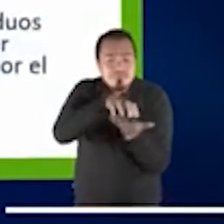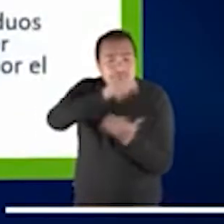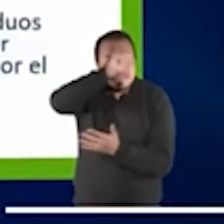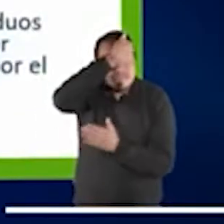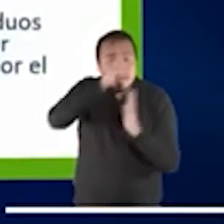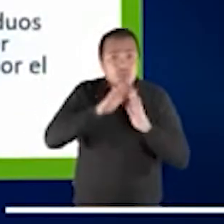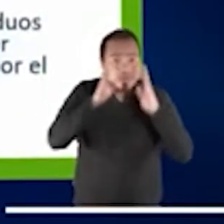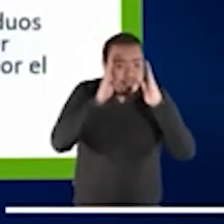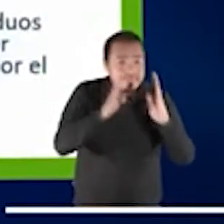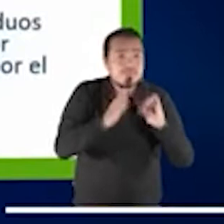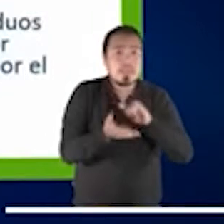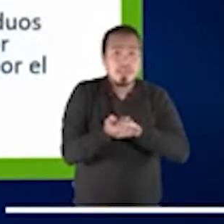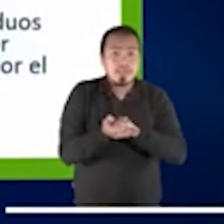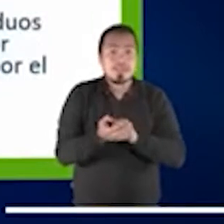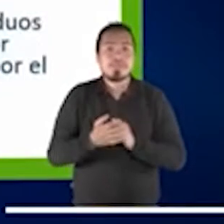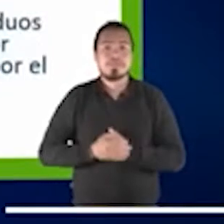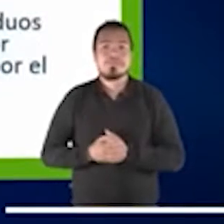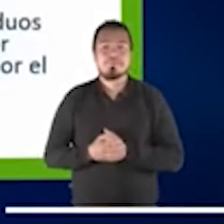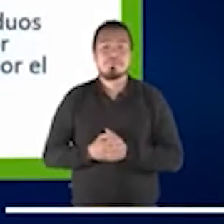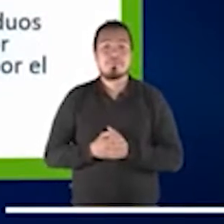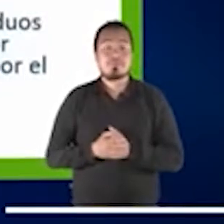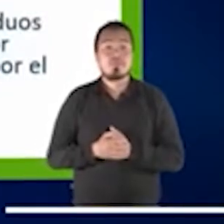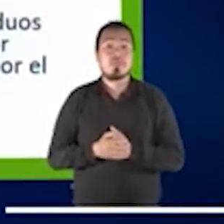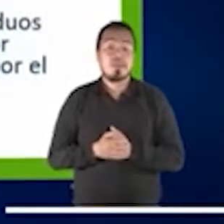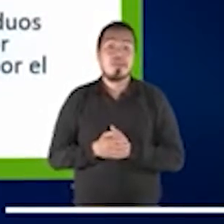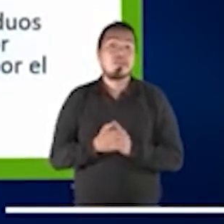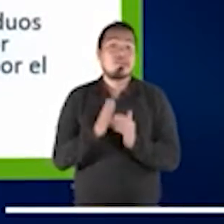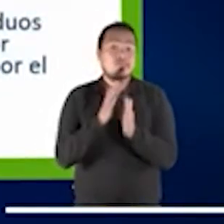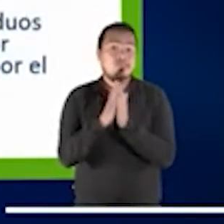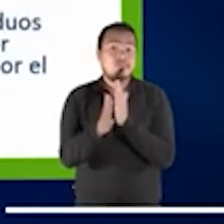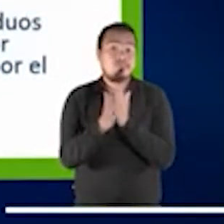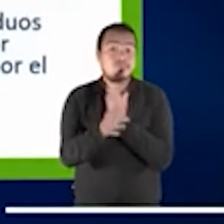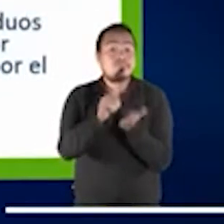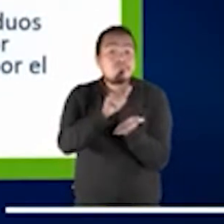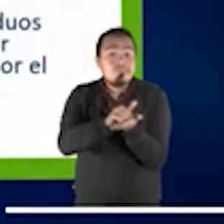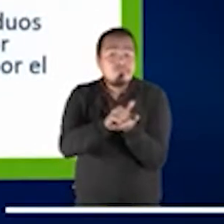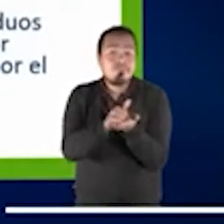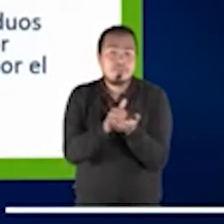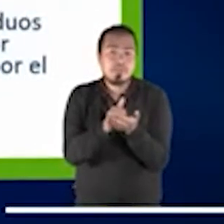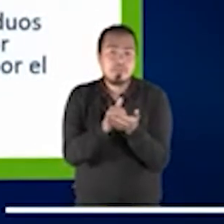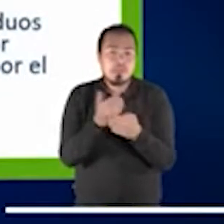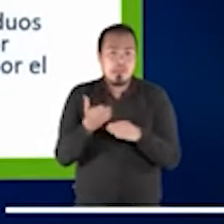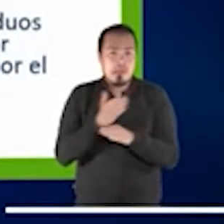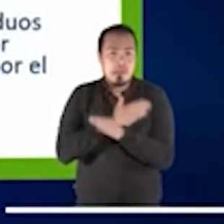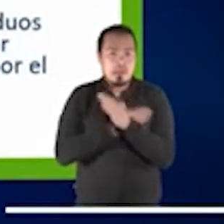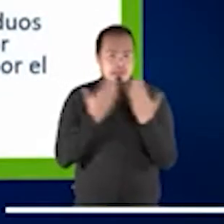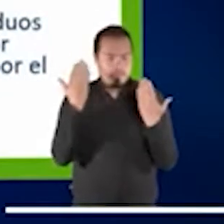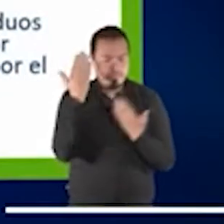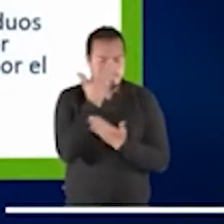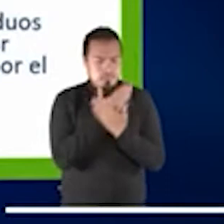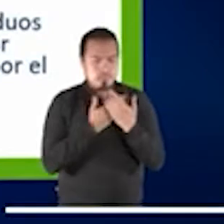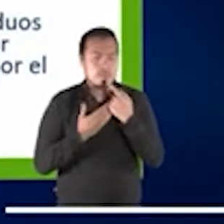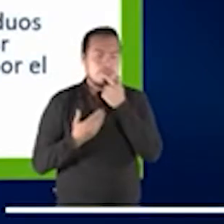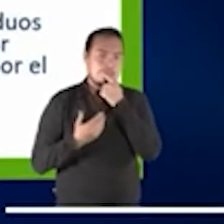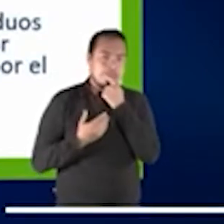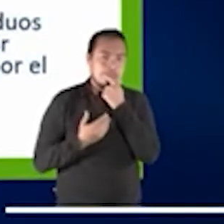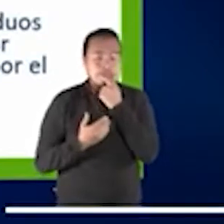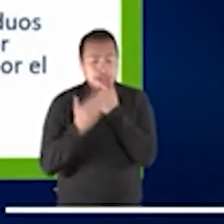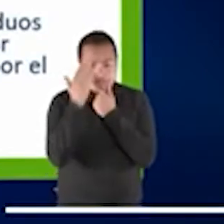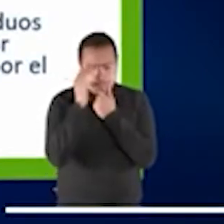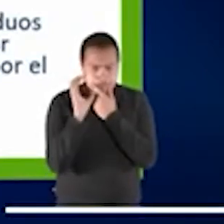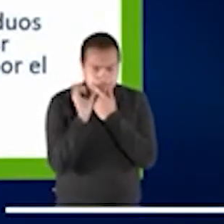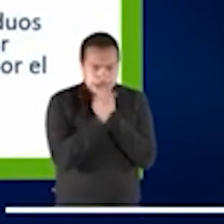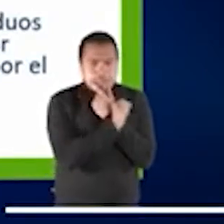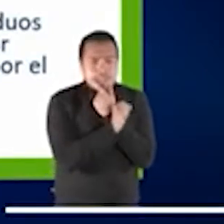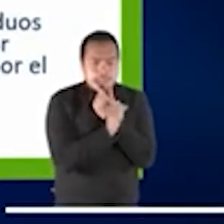Por eso que hemos identificado un par de